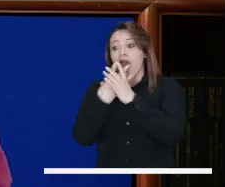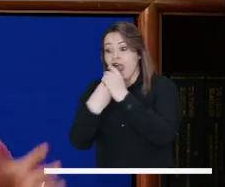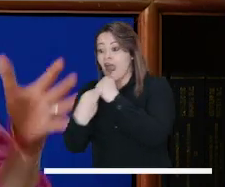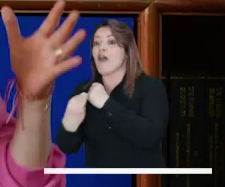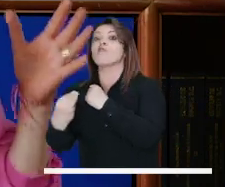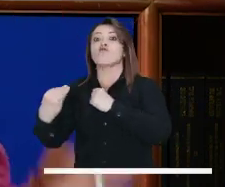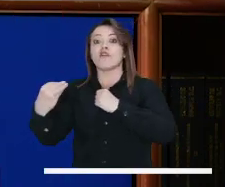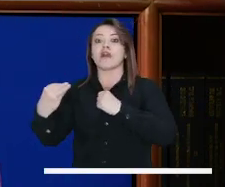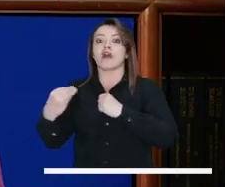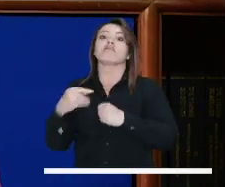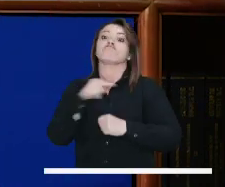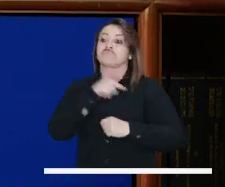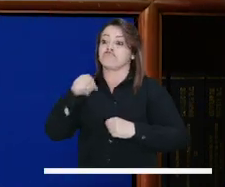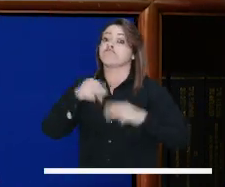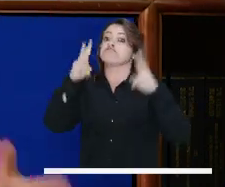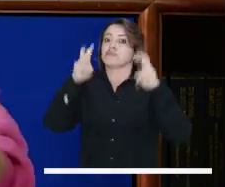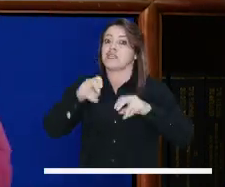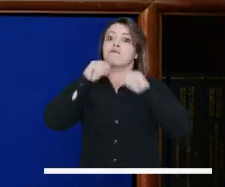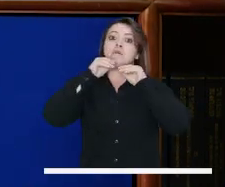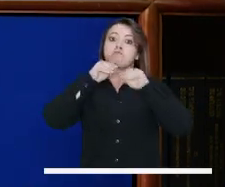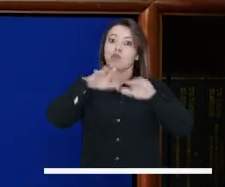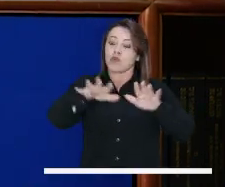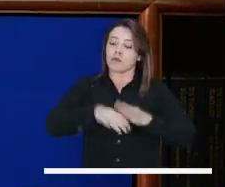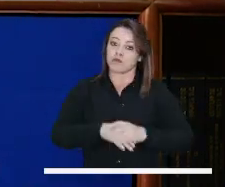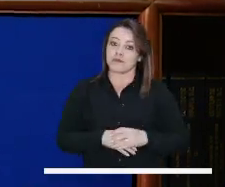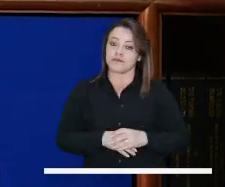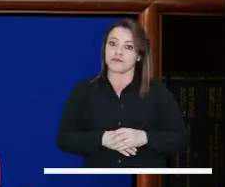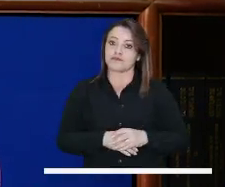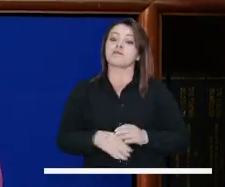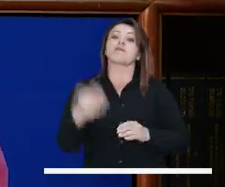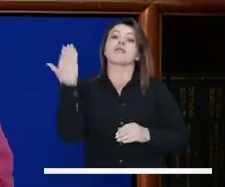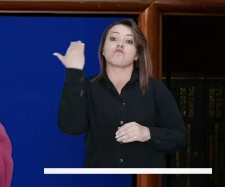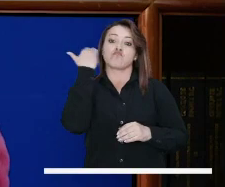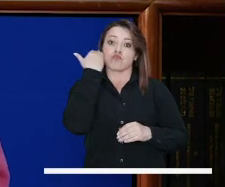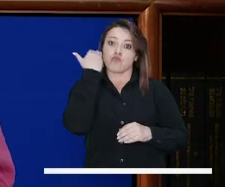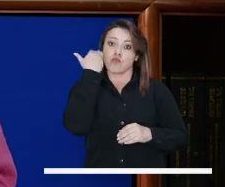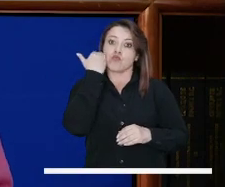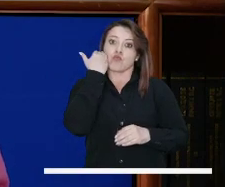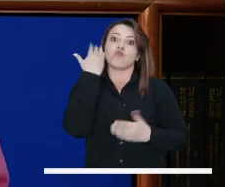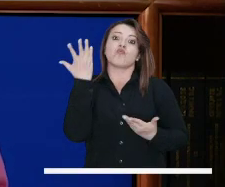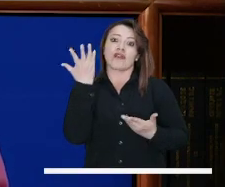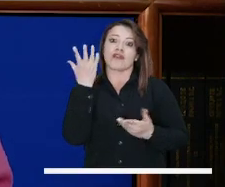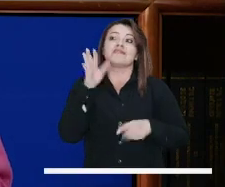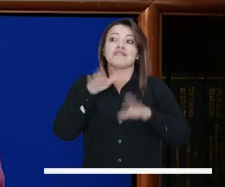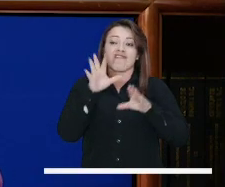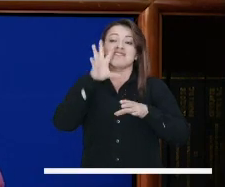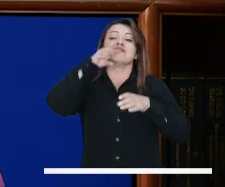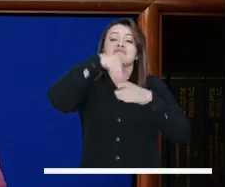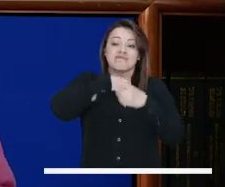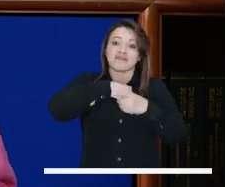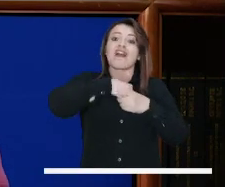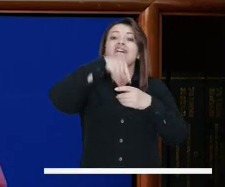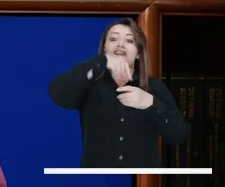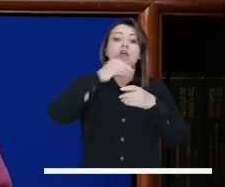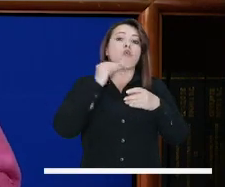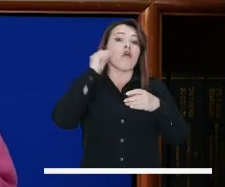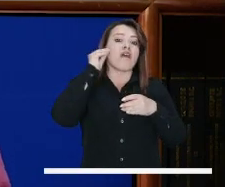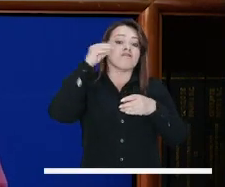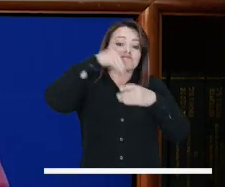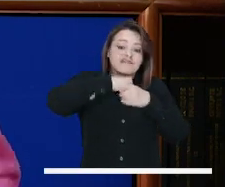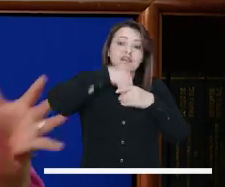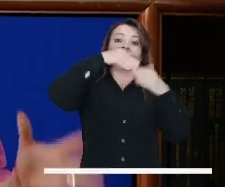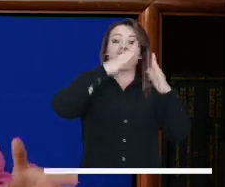género ocurra dentro de la casa u ocurra fuera de la casa es un tema público. hecho, muchas de ellas,